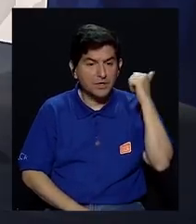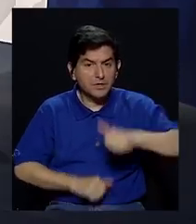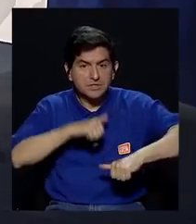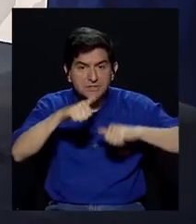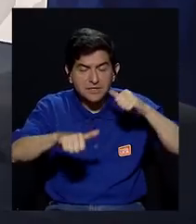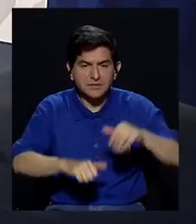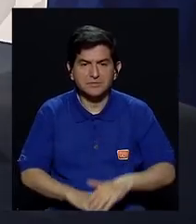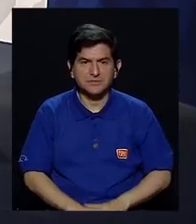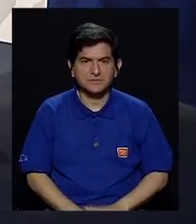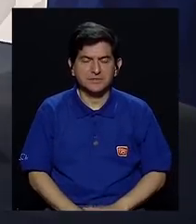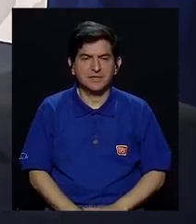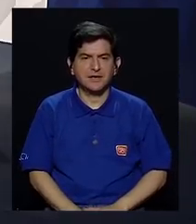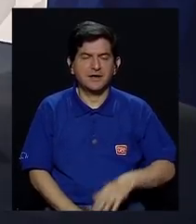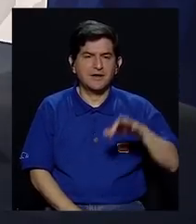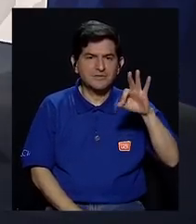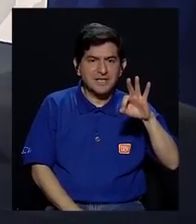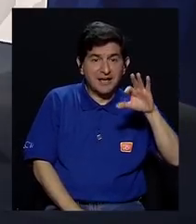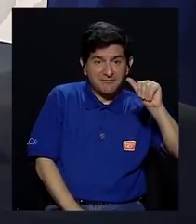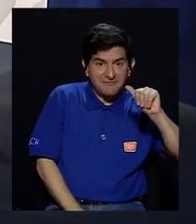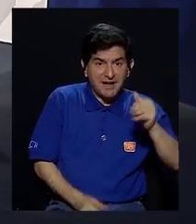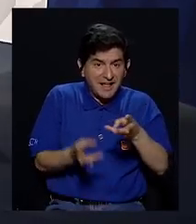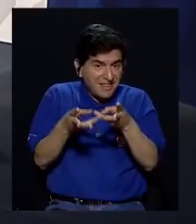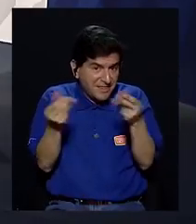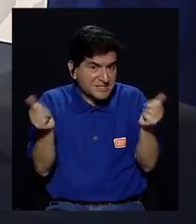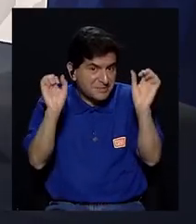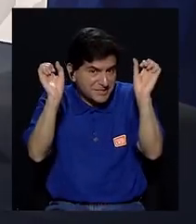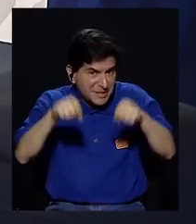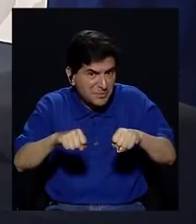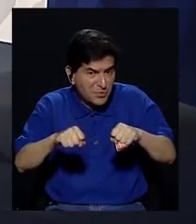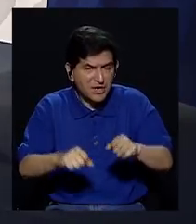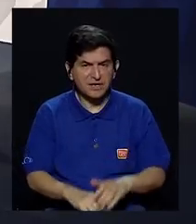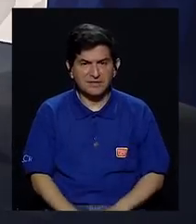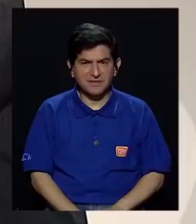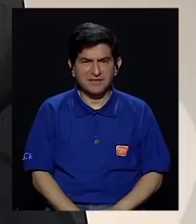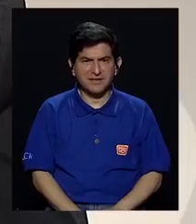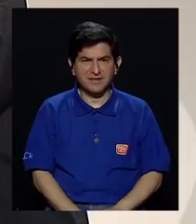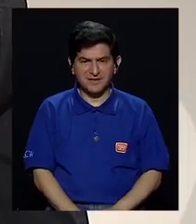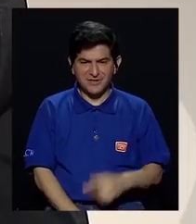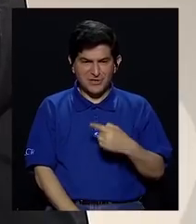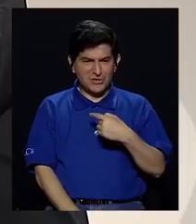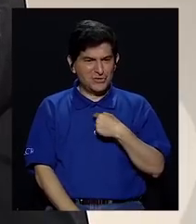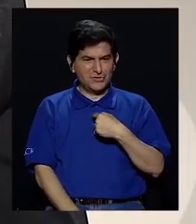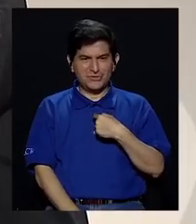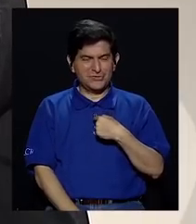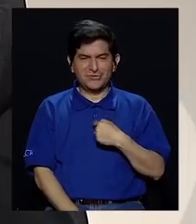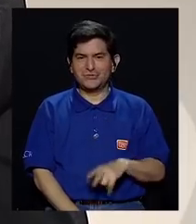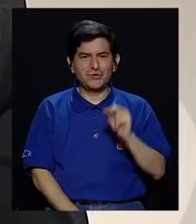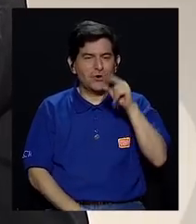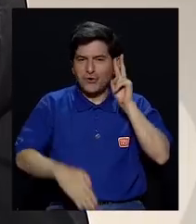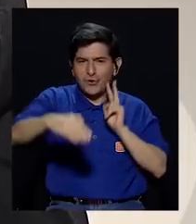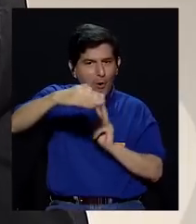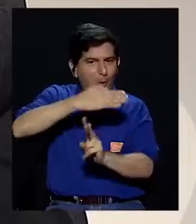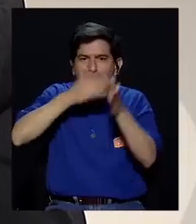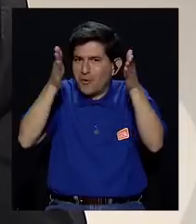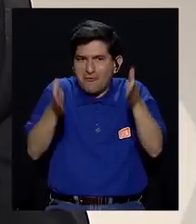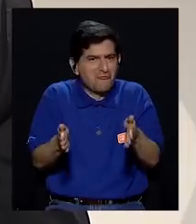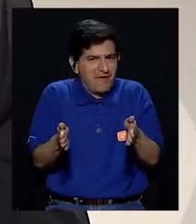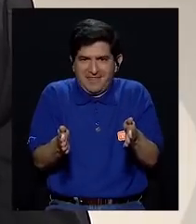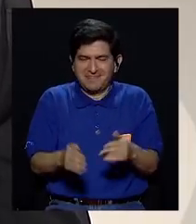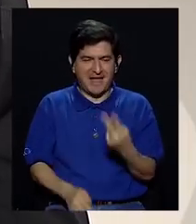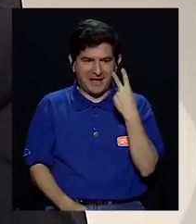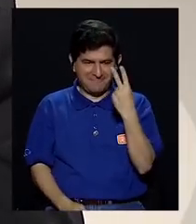Están disputando... O sea, el FA podría desaparecer, de algún modo. Bueno, yo es que no me vinculo al profetismo, entonces, ¿verdad?